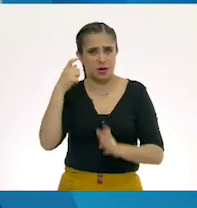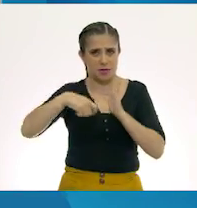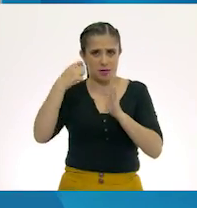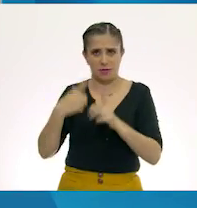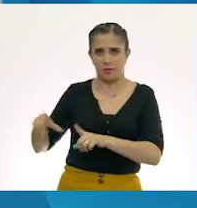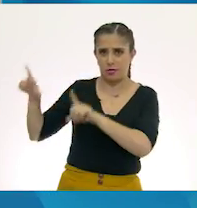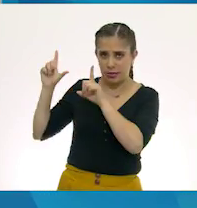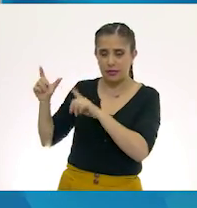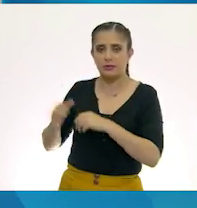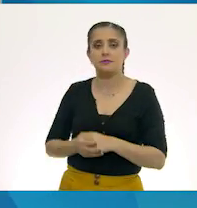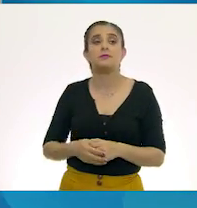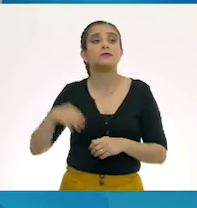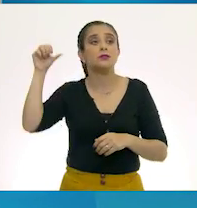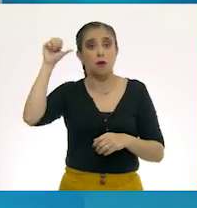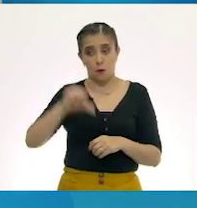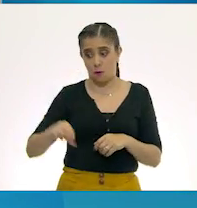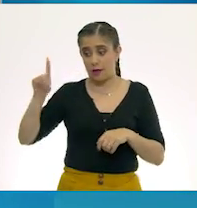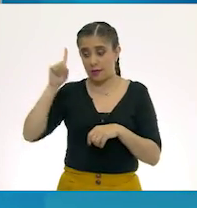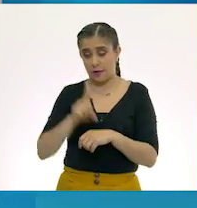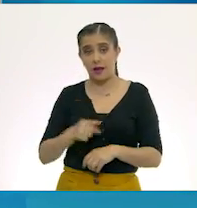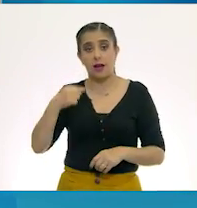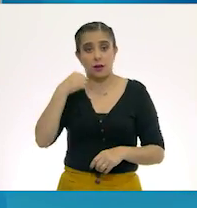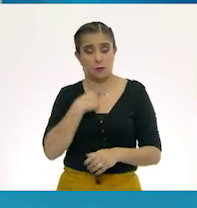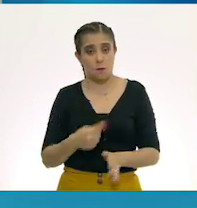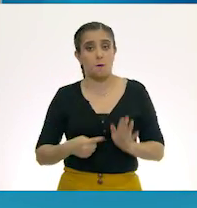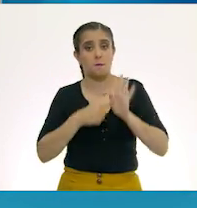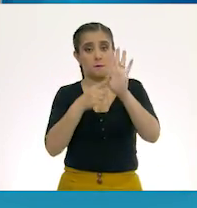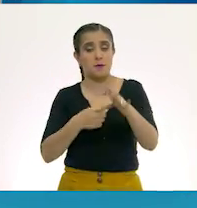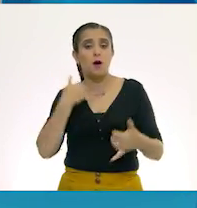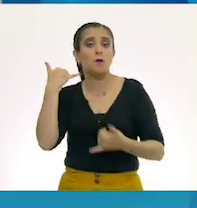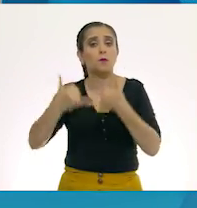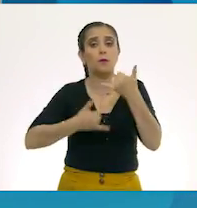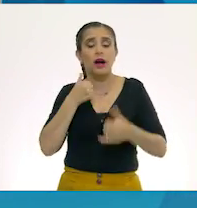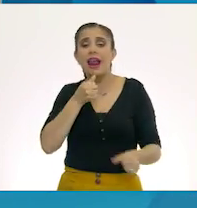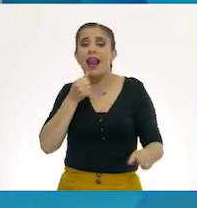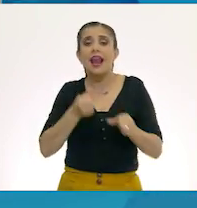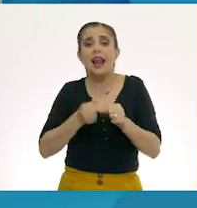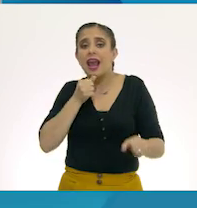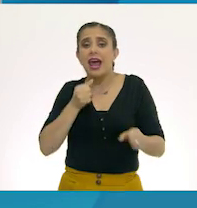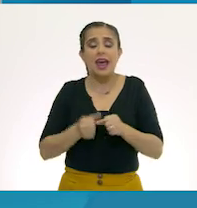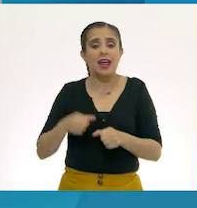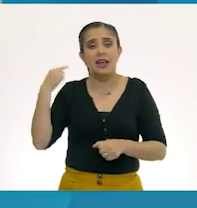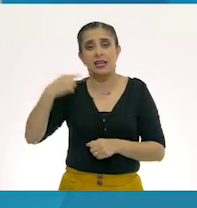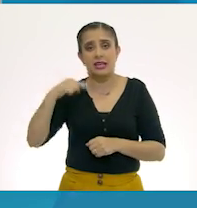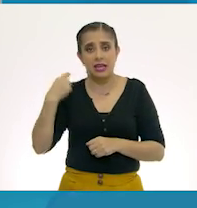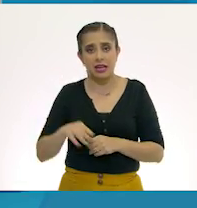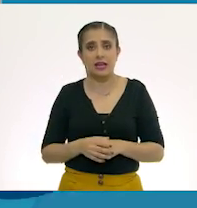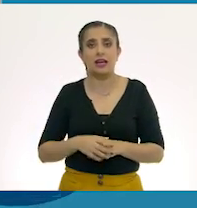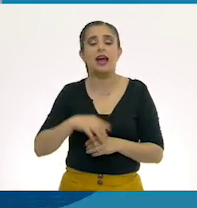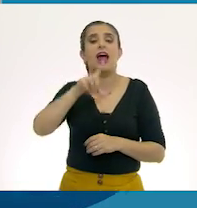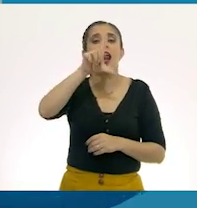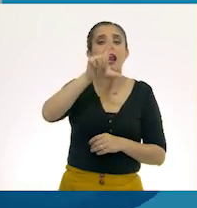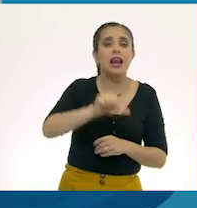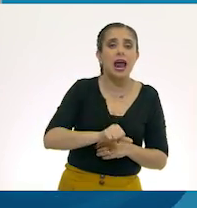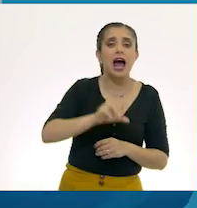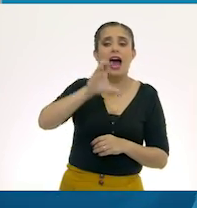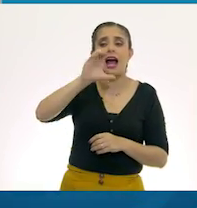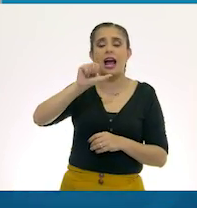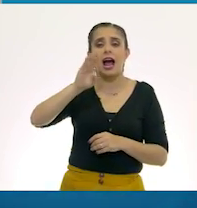El día de hoy les voy a presentar un juego de letras que se llama La Cabra